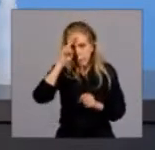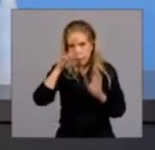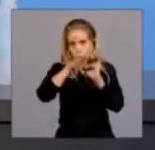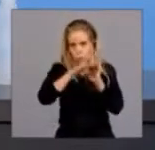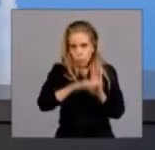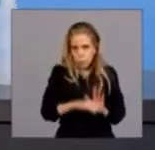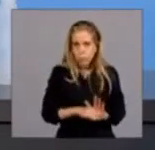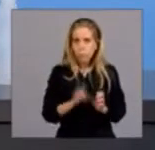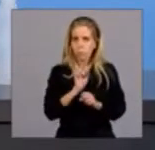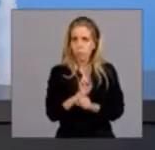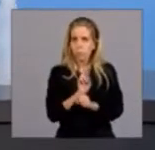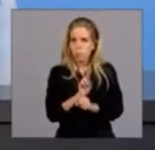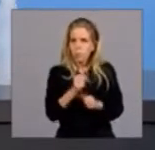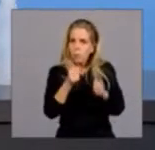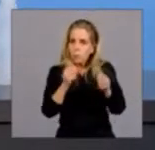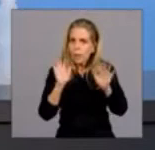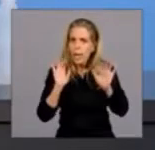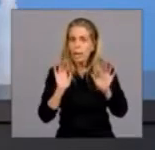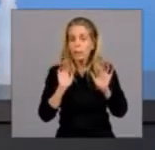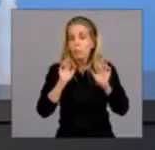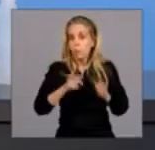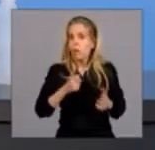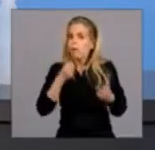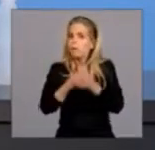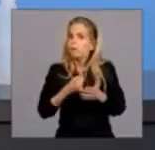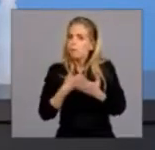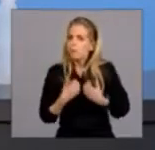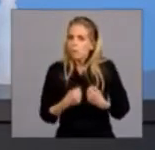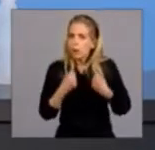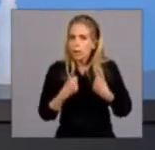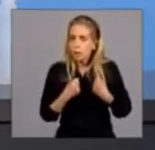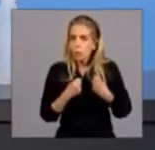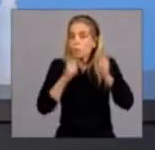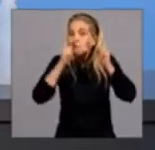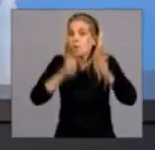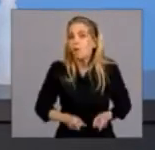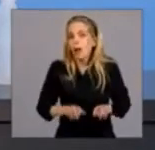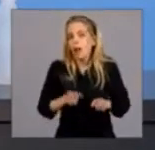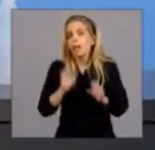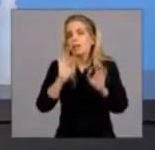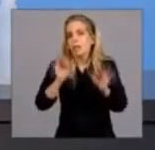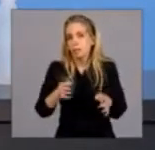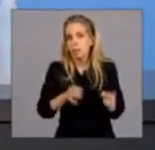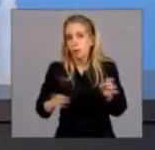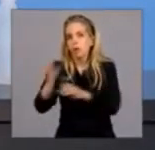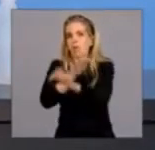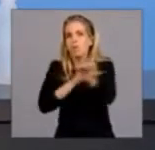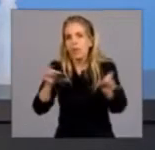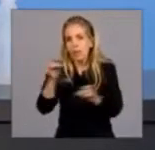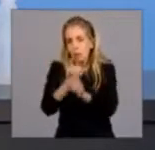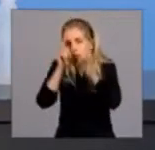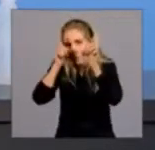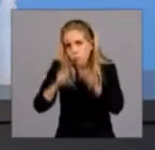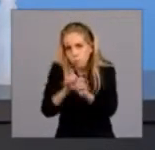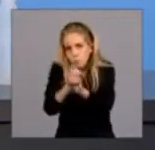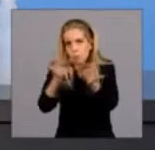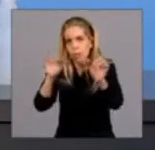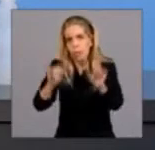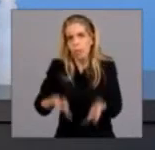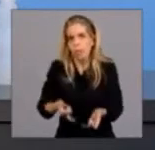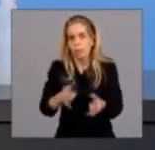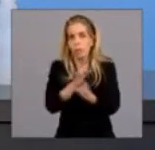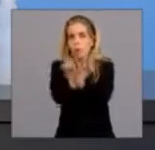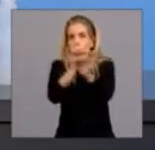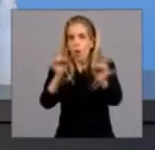y que aún con todo el esfuerzo que han hecho, lo que no pueden evitar es que el virus siga circulando y el virus siga contagiando. Por eso,